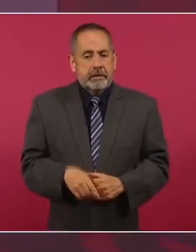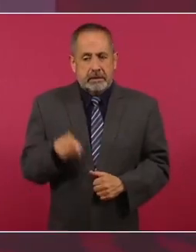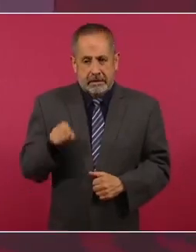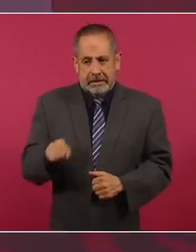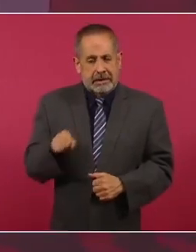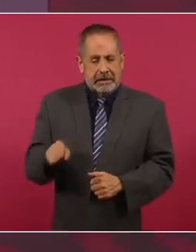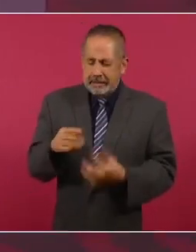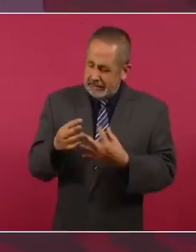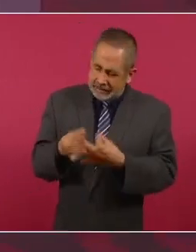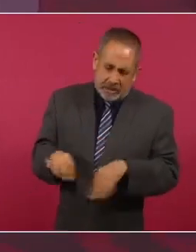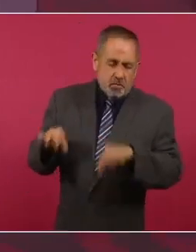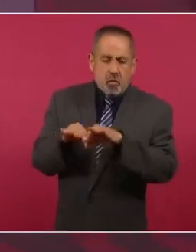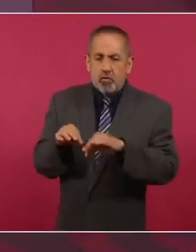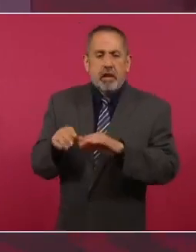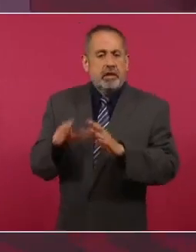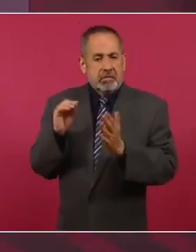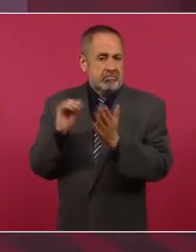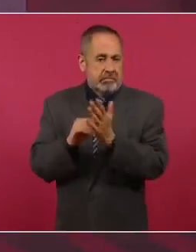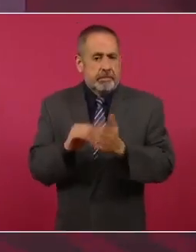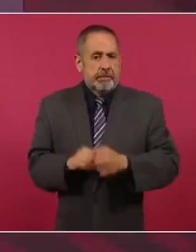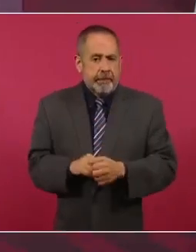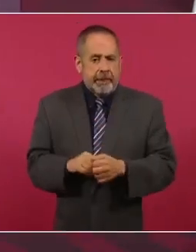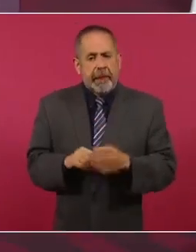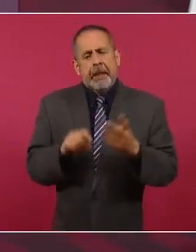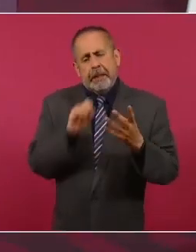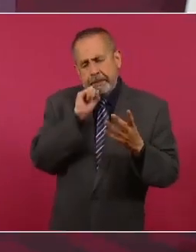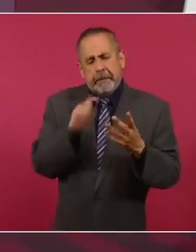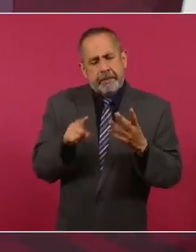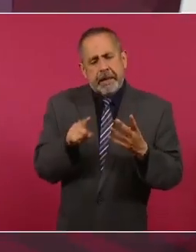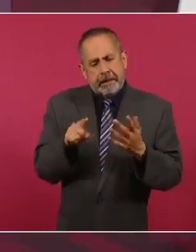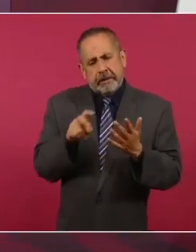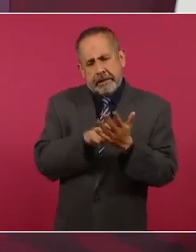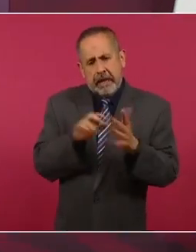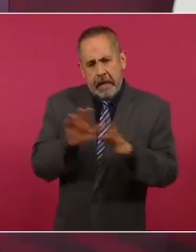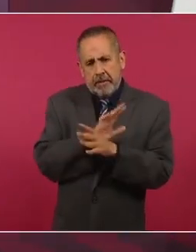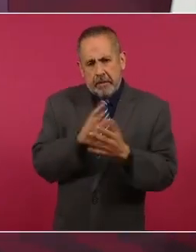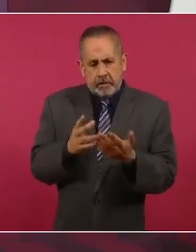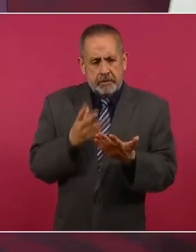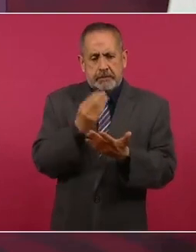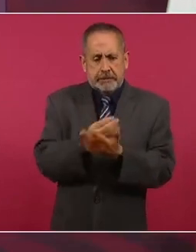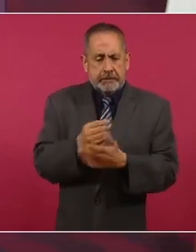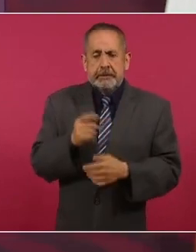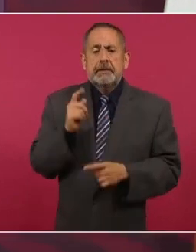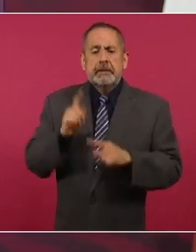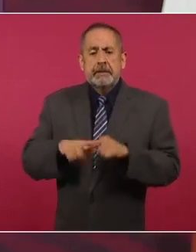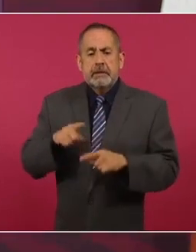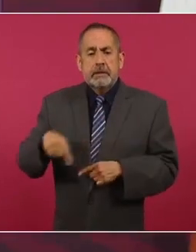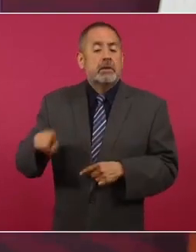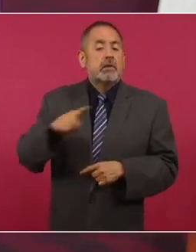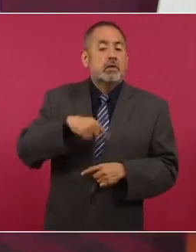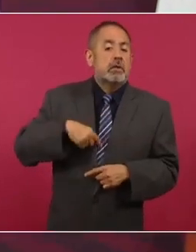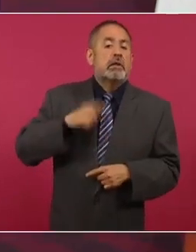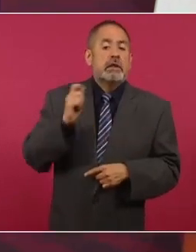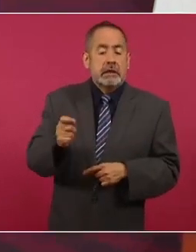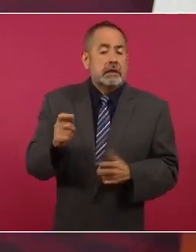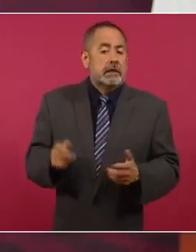importante, acompañada desde luego con la convicción de no permitir